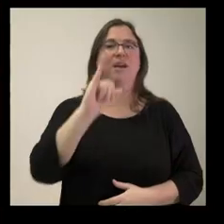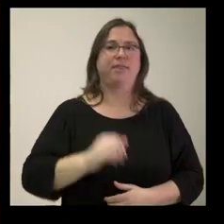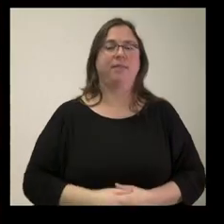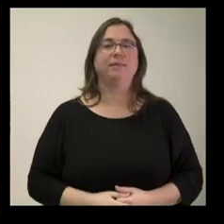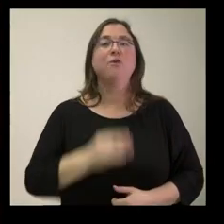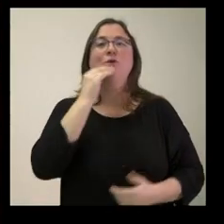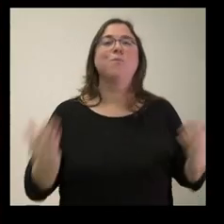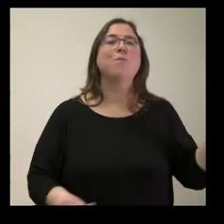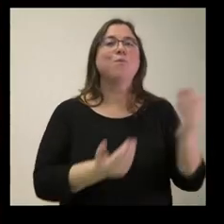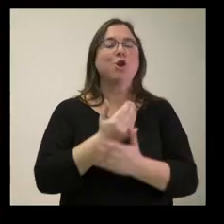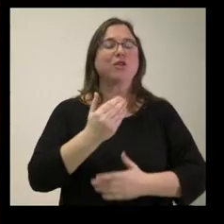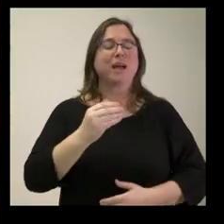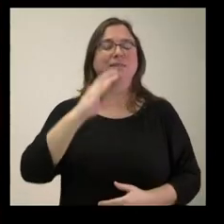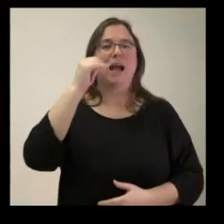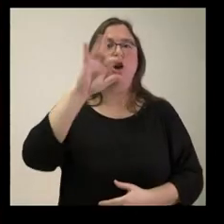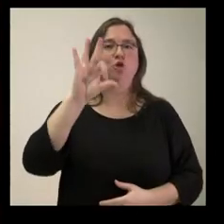Buenos días, Carlos.